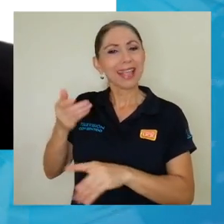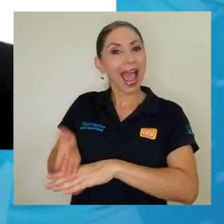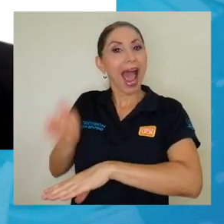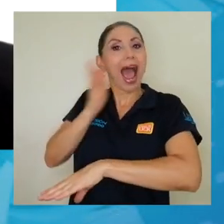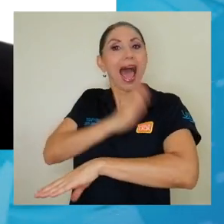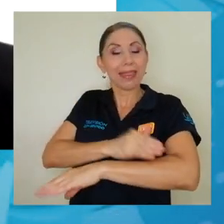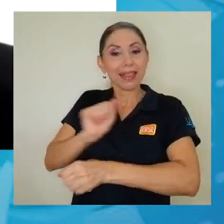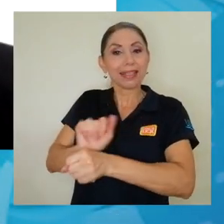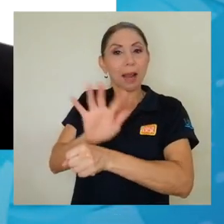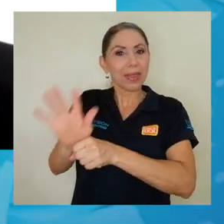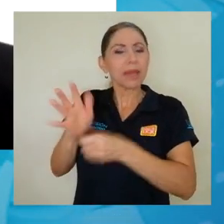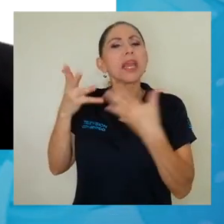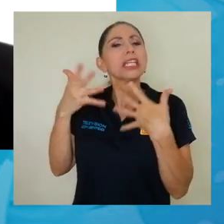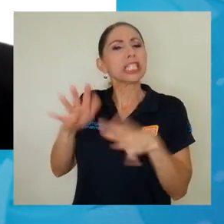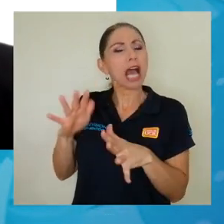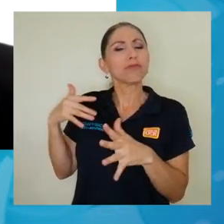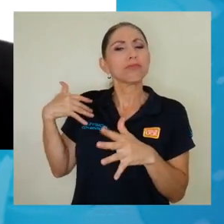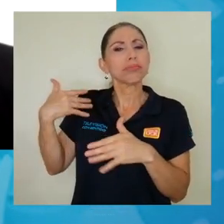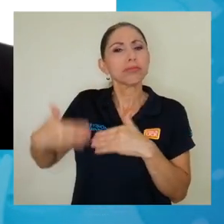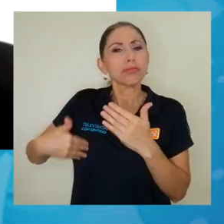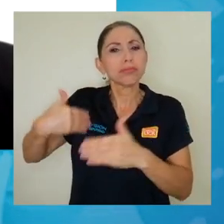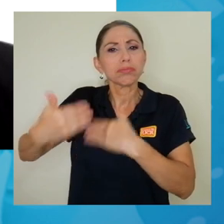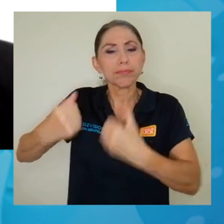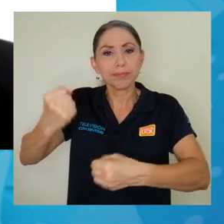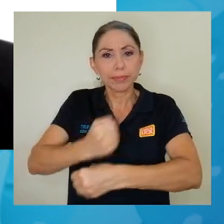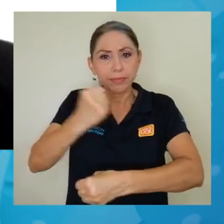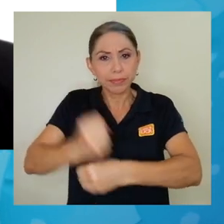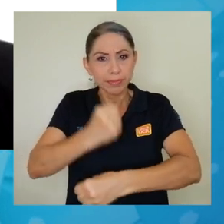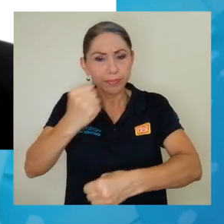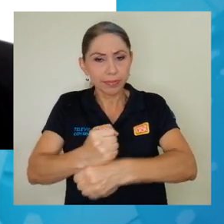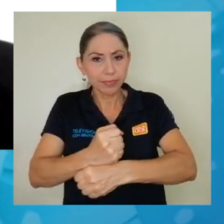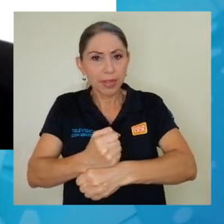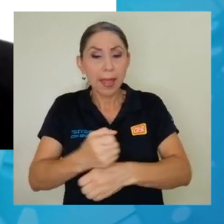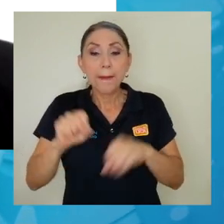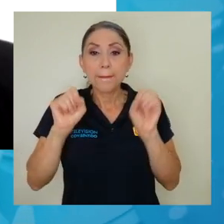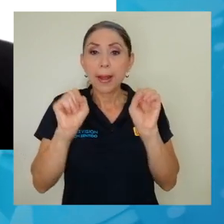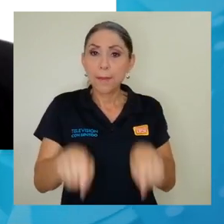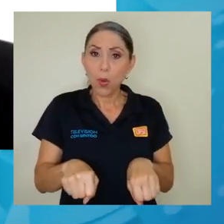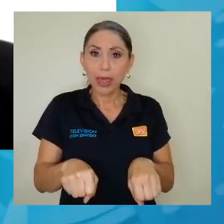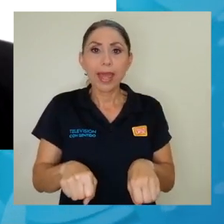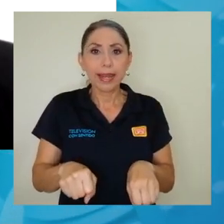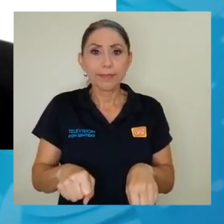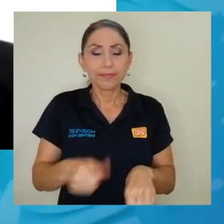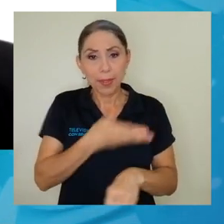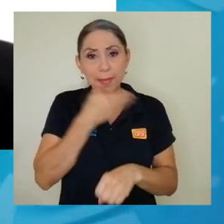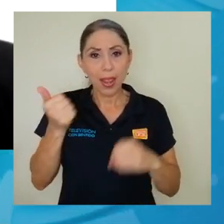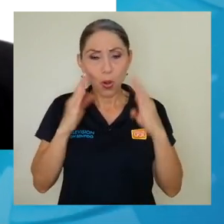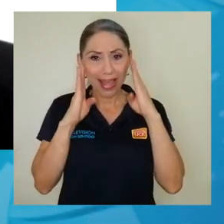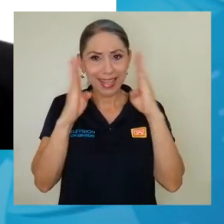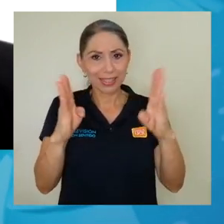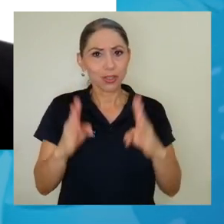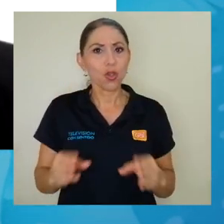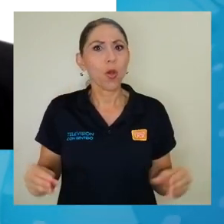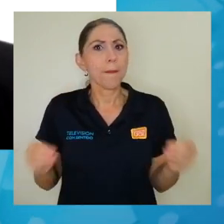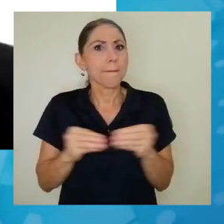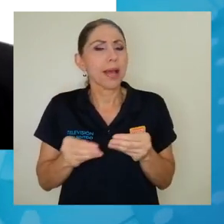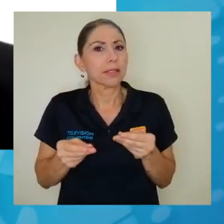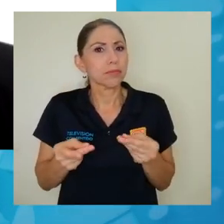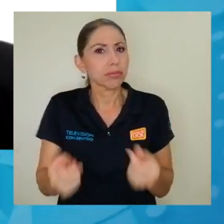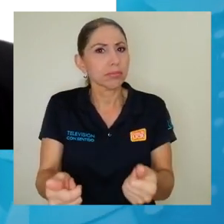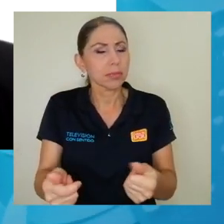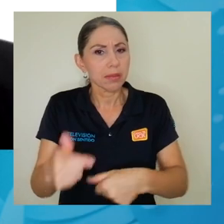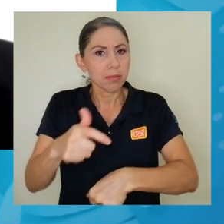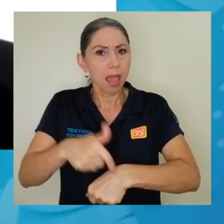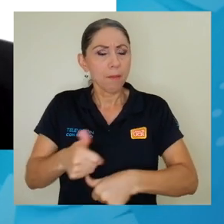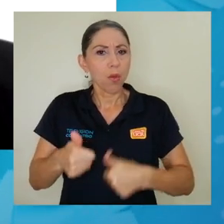antes de la pandemia ha venido desarrollando una serie de acciones para poder dar una mejor atención y más ágil, sobre